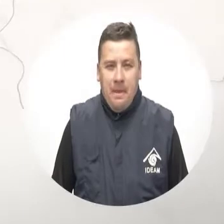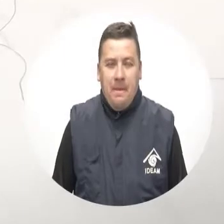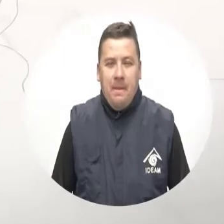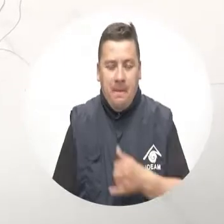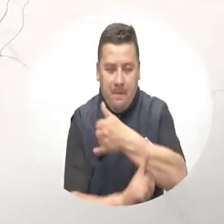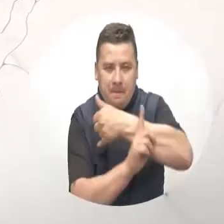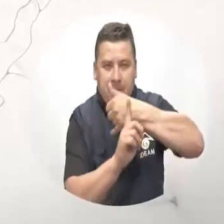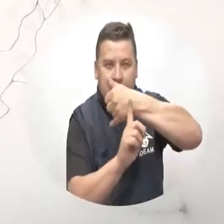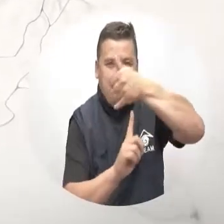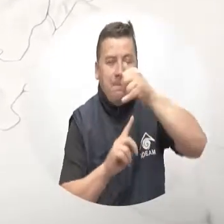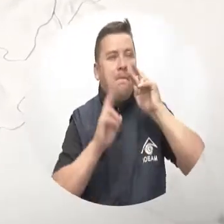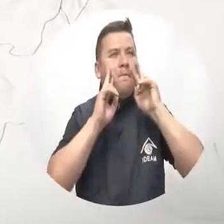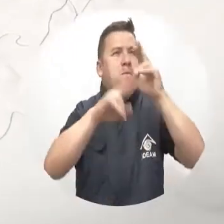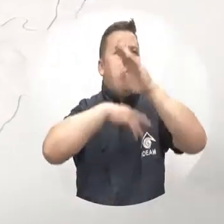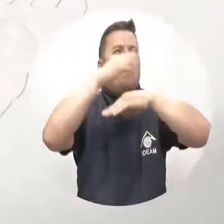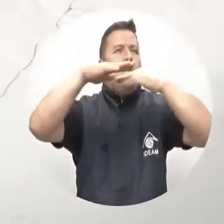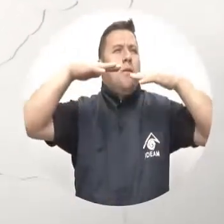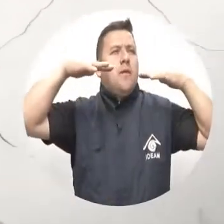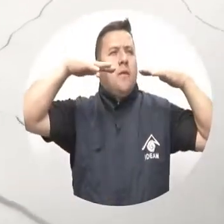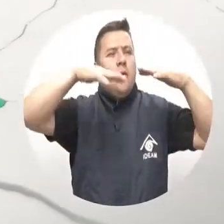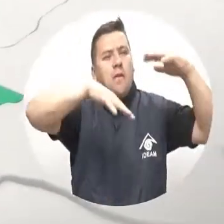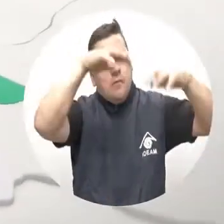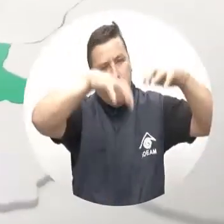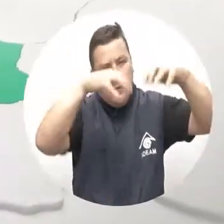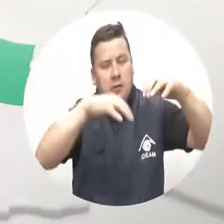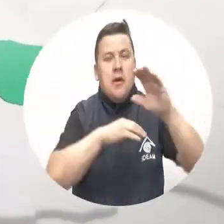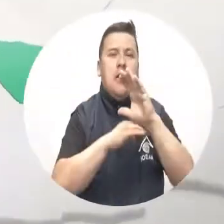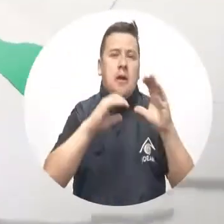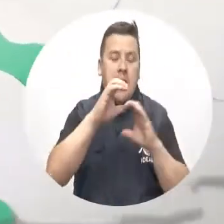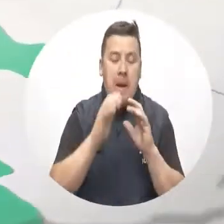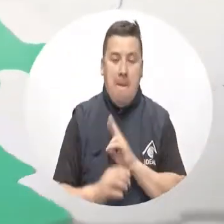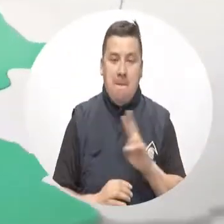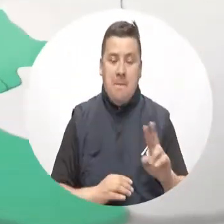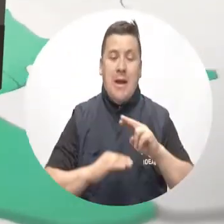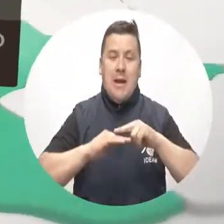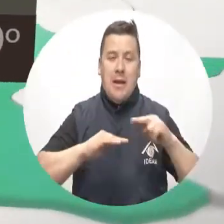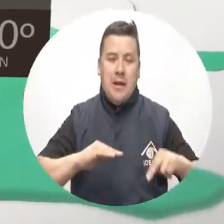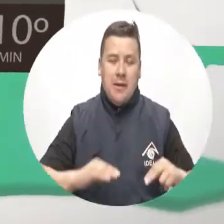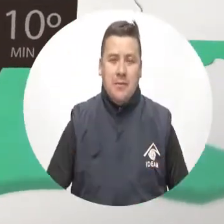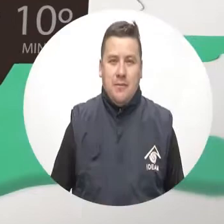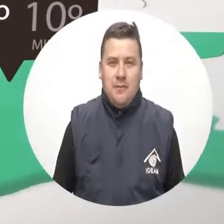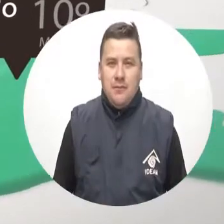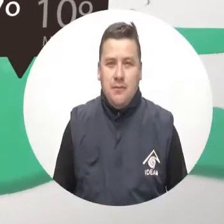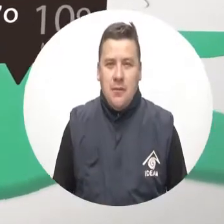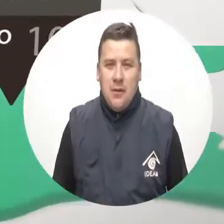Desde el litoral pacífico vemos cielos nublados con lluvias hacia el Cauca, Valle y Nariño.